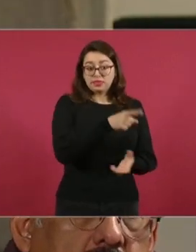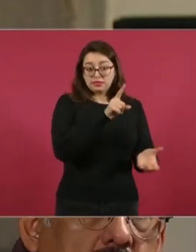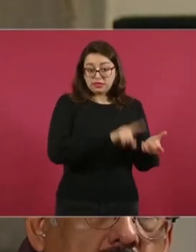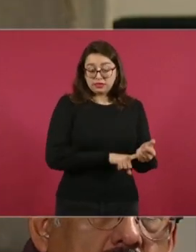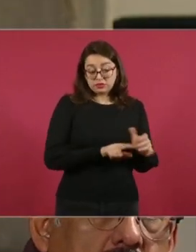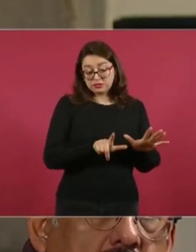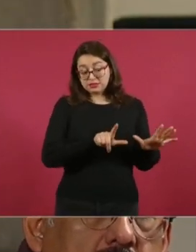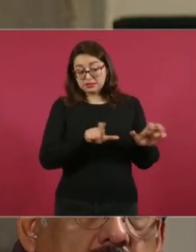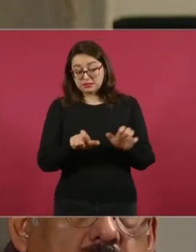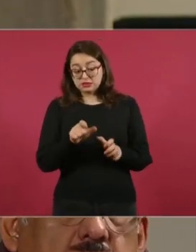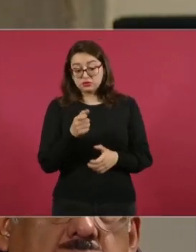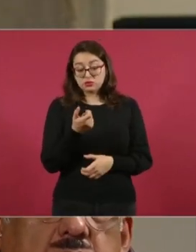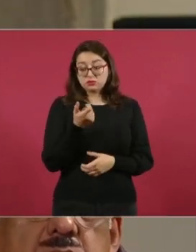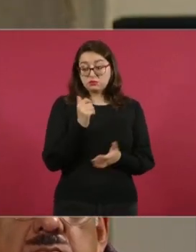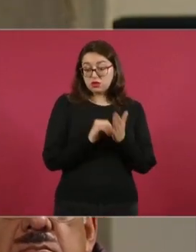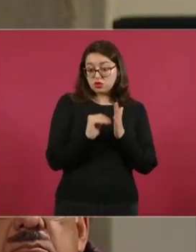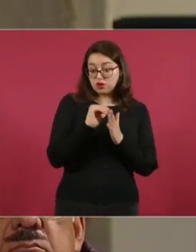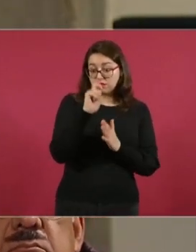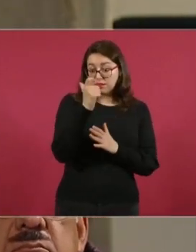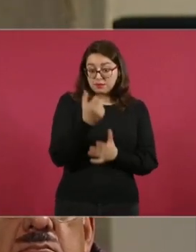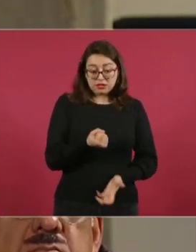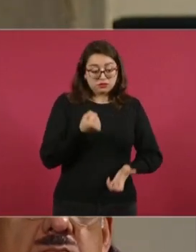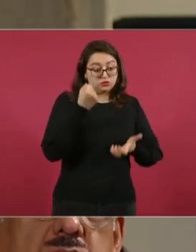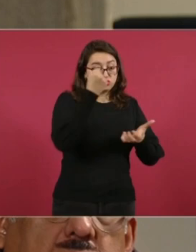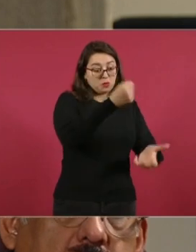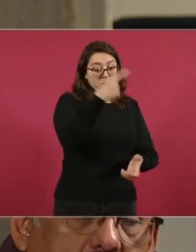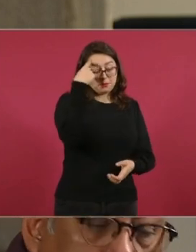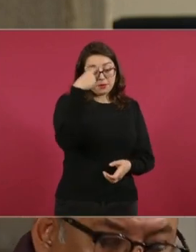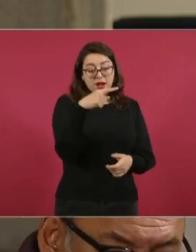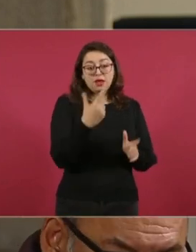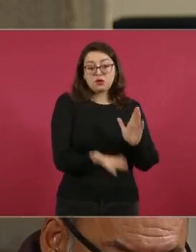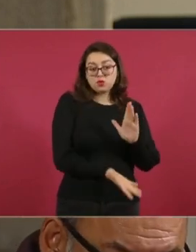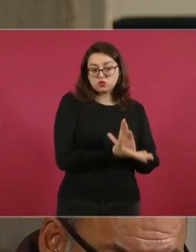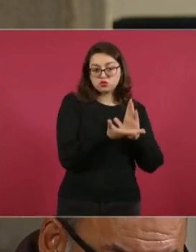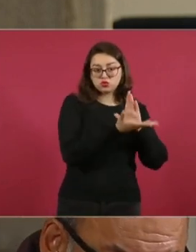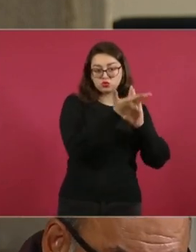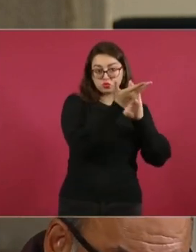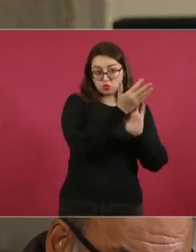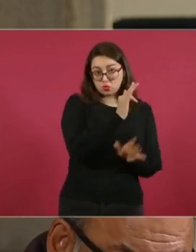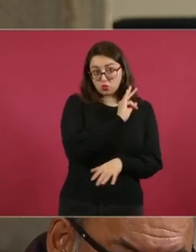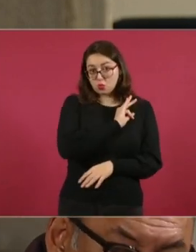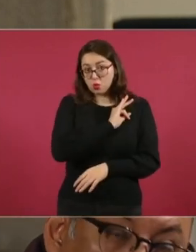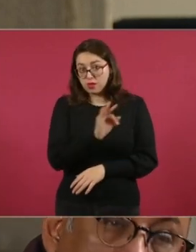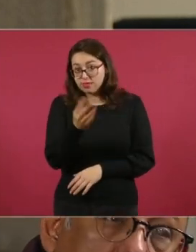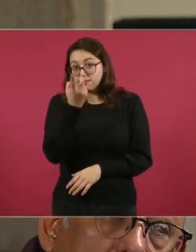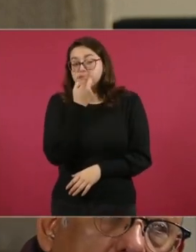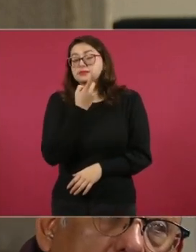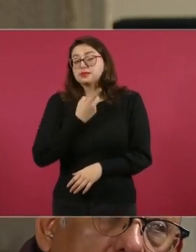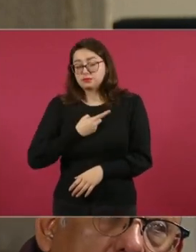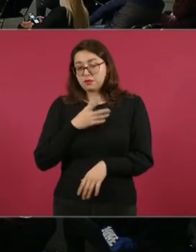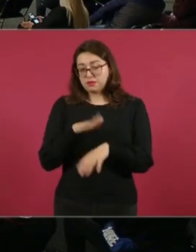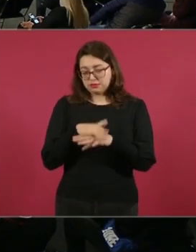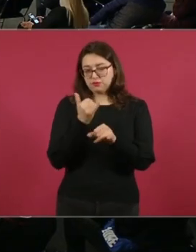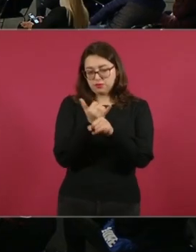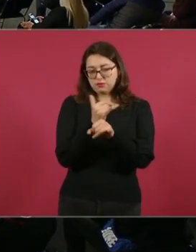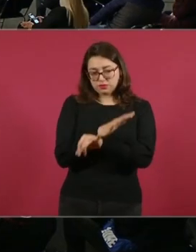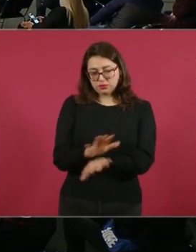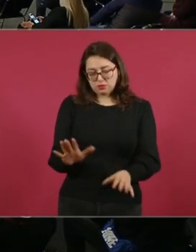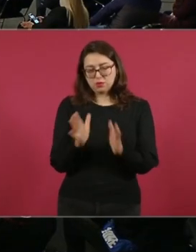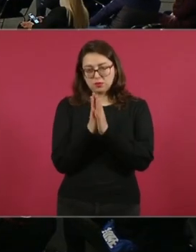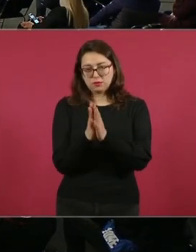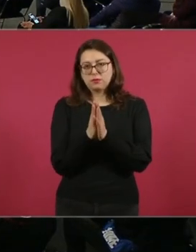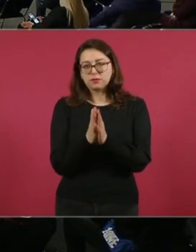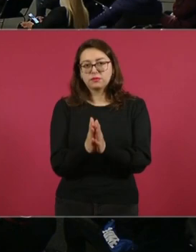más de 700 millones de pesos en inversiones para esta infraestructura. Entonces, pedirle, por favor, si nos da detalles de esta visita. Bueno,